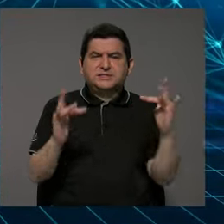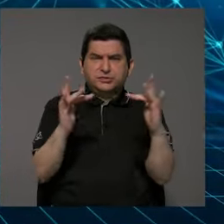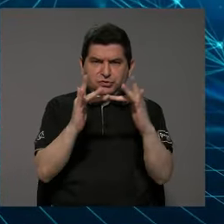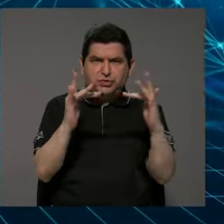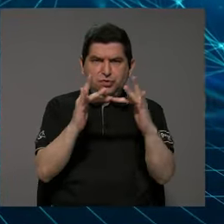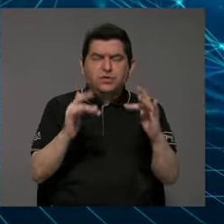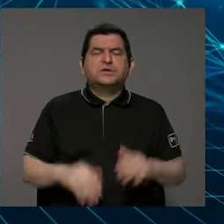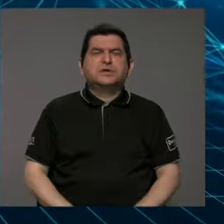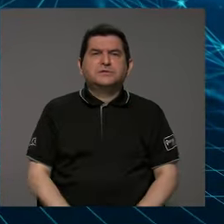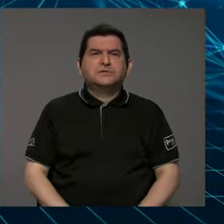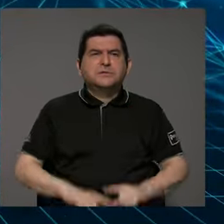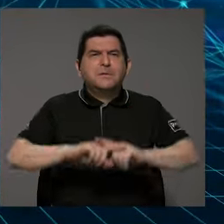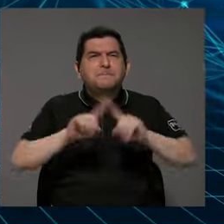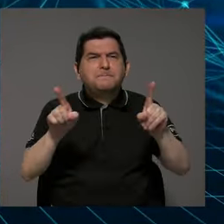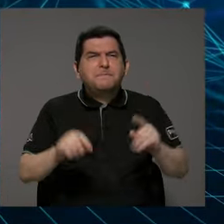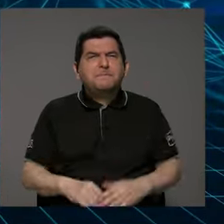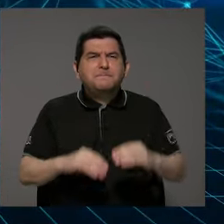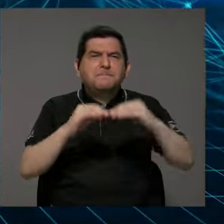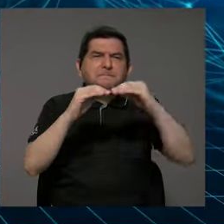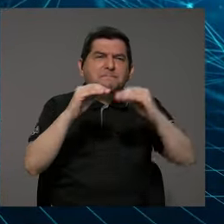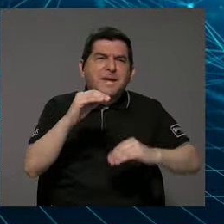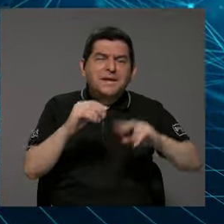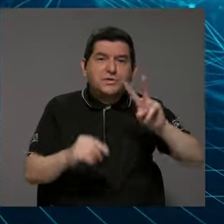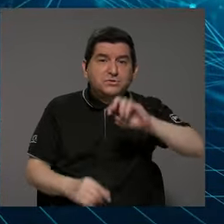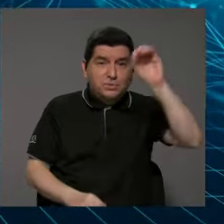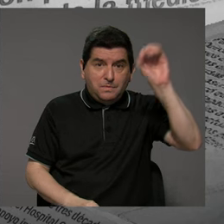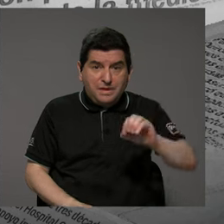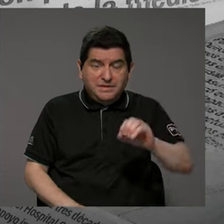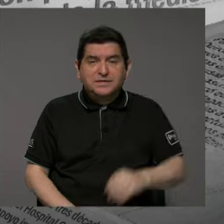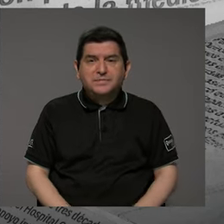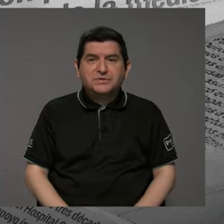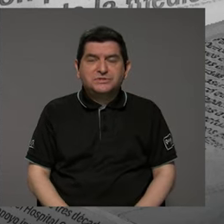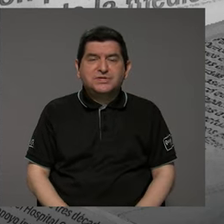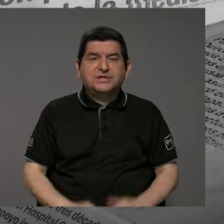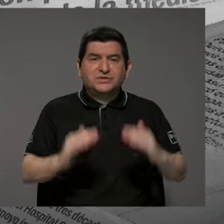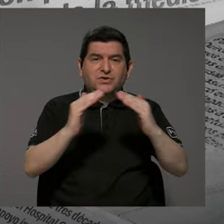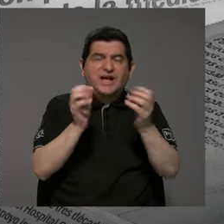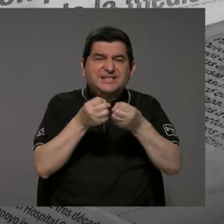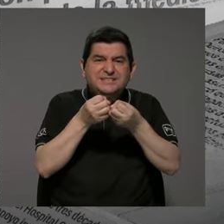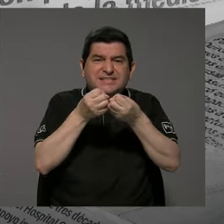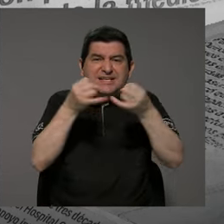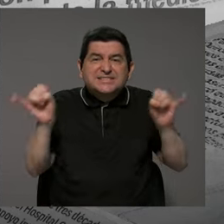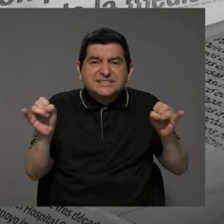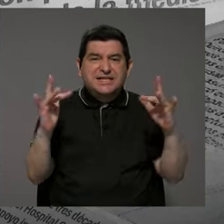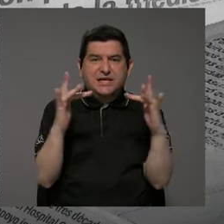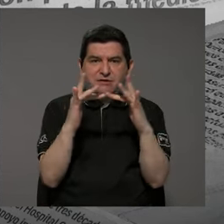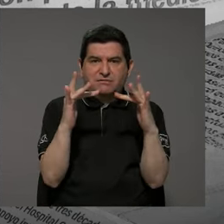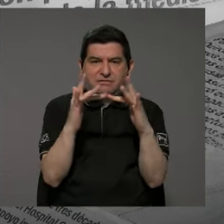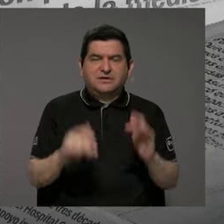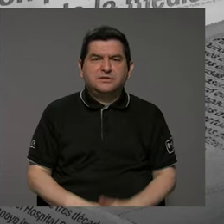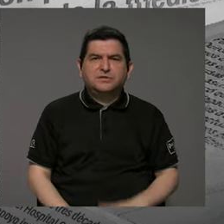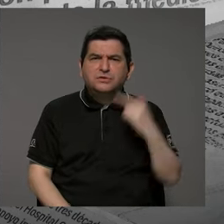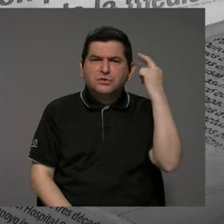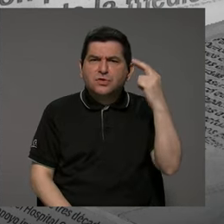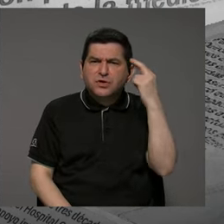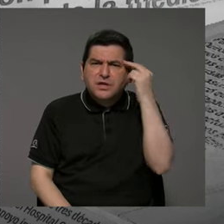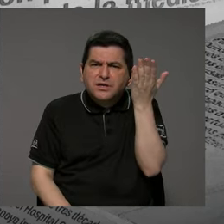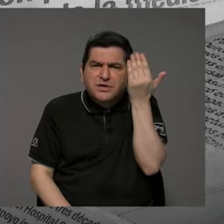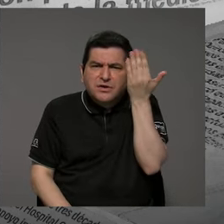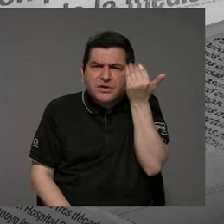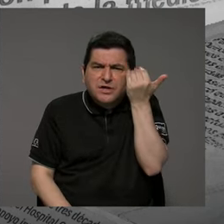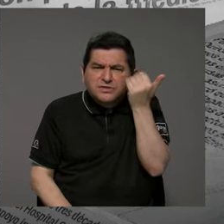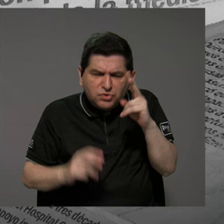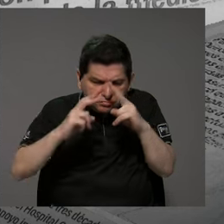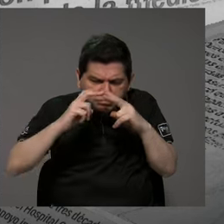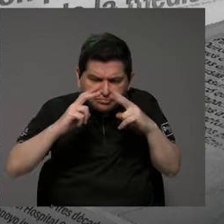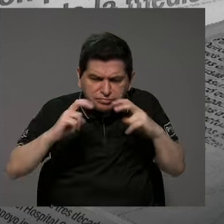todavía por ahí un poquito menos de un 20%, pero por ahí anda, de hogares desconectados y cuando uno se va a las razones de por qué están desconectados,